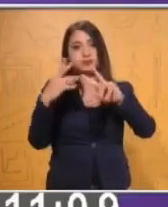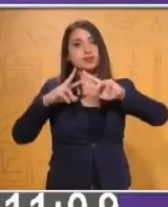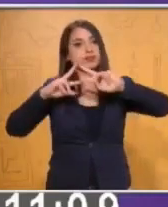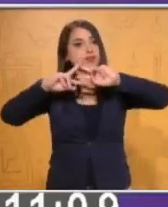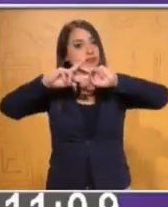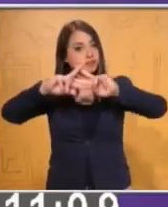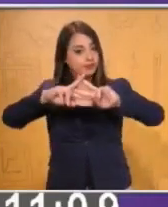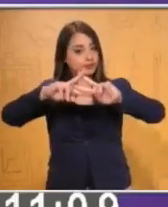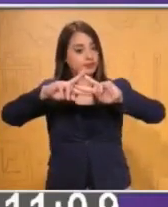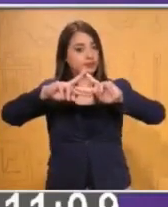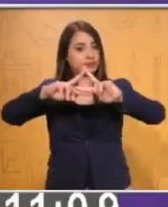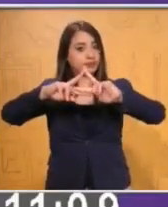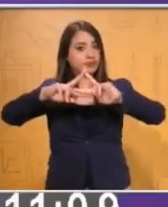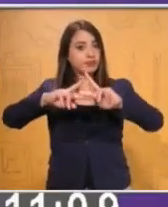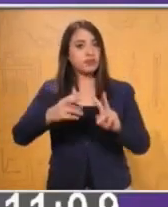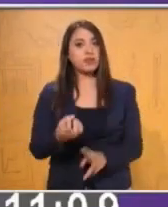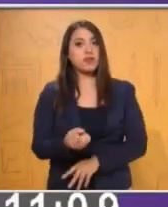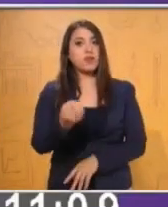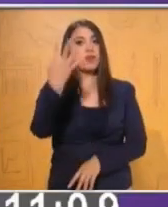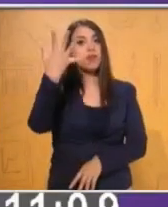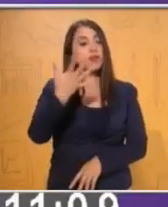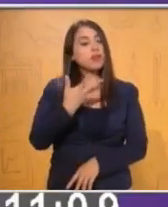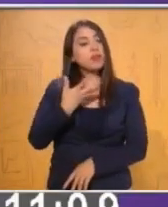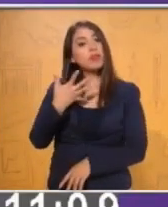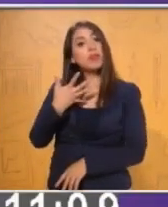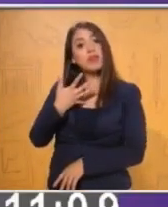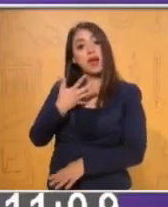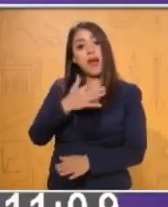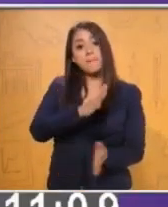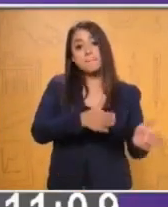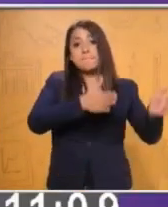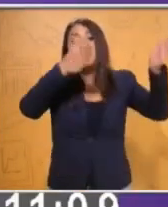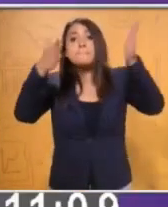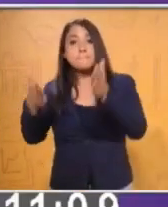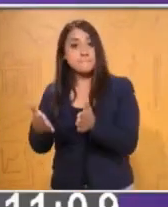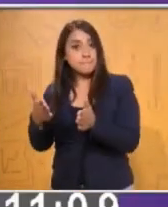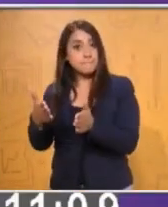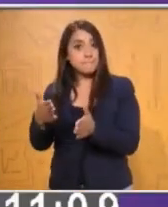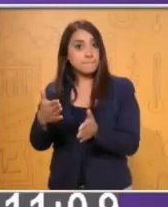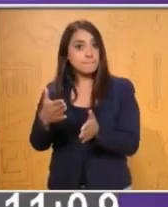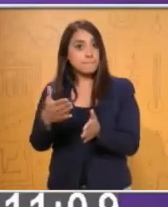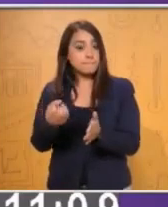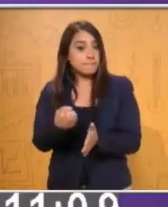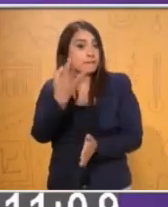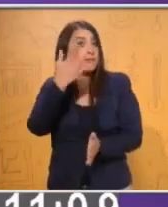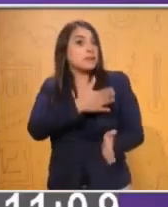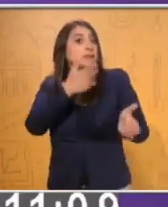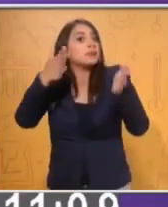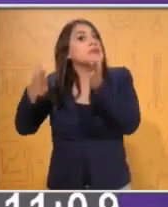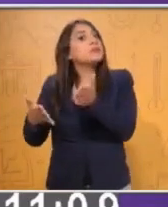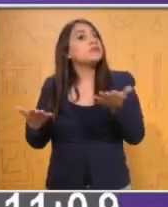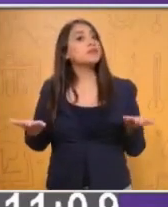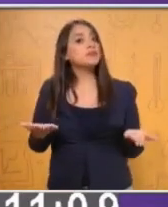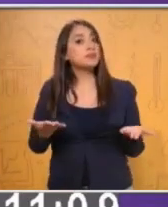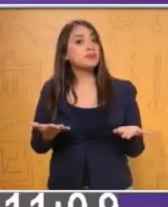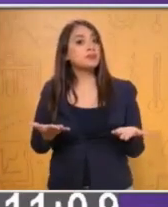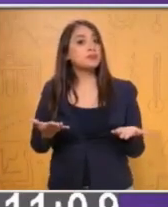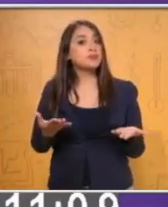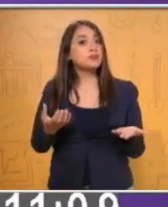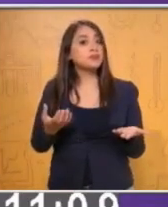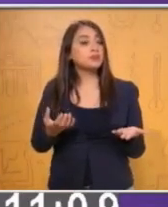¿Cuántos cuadros, a tener nuestra siguiente figura? Aquí teníamos cuatro, por lo tanto, va a tener...